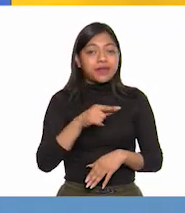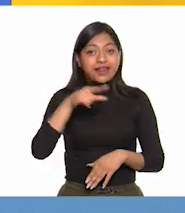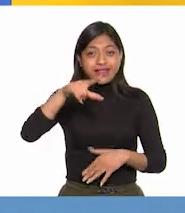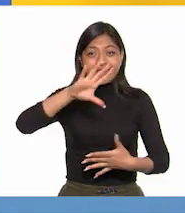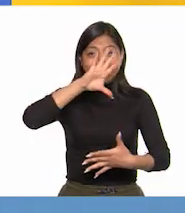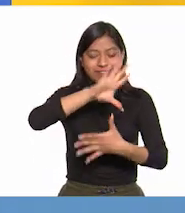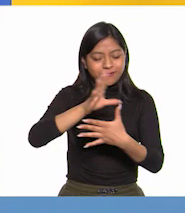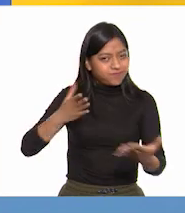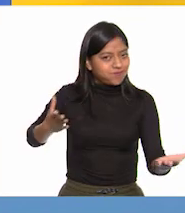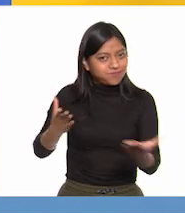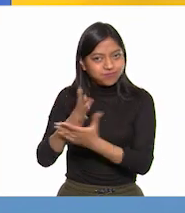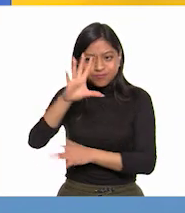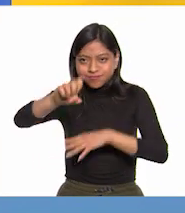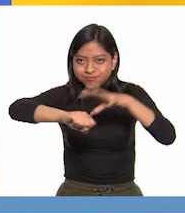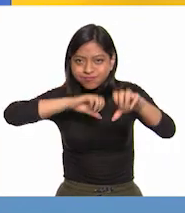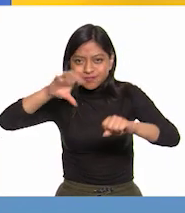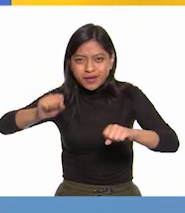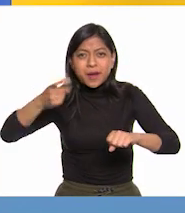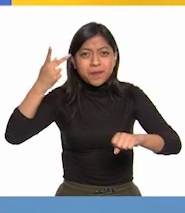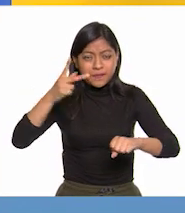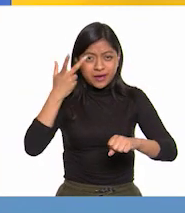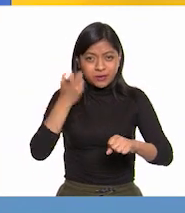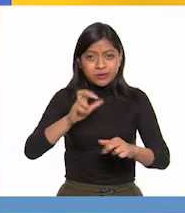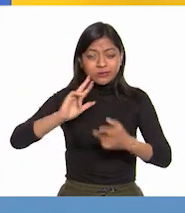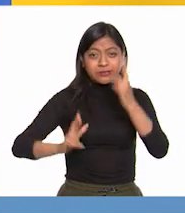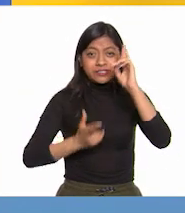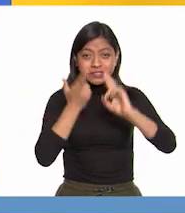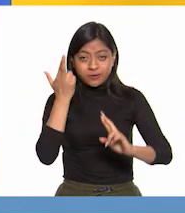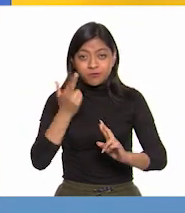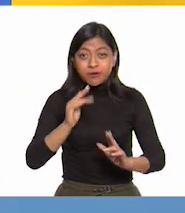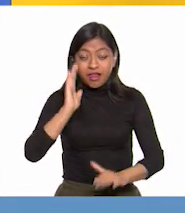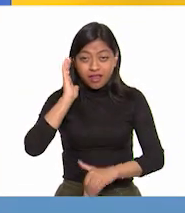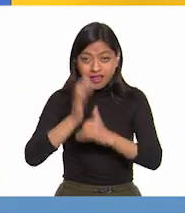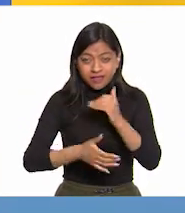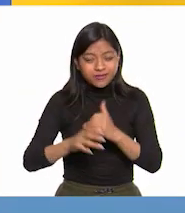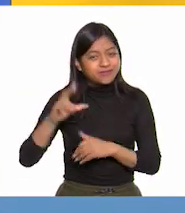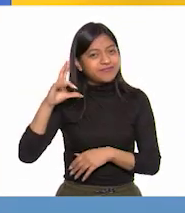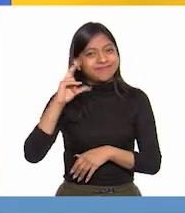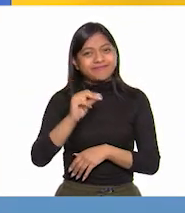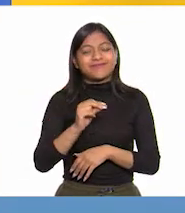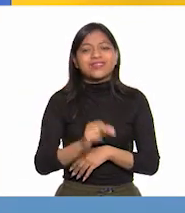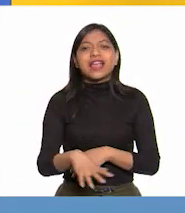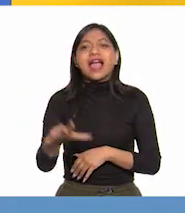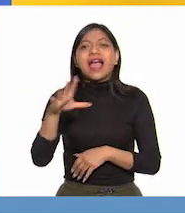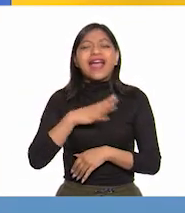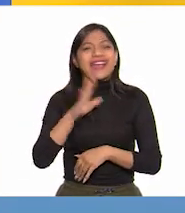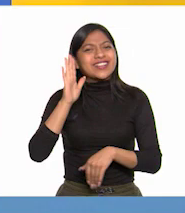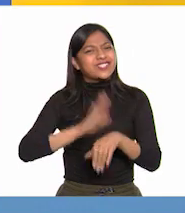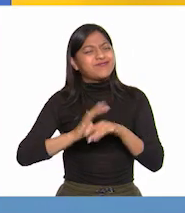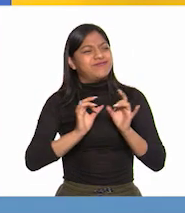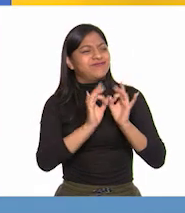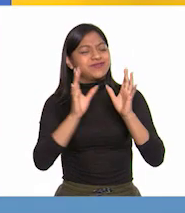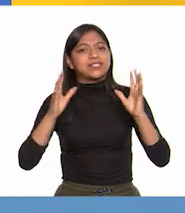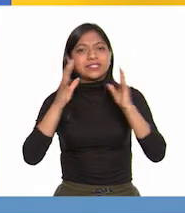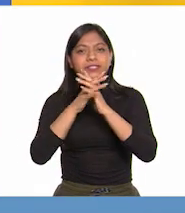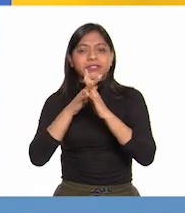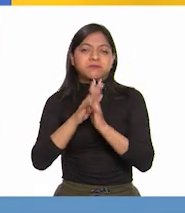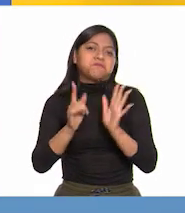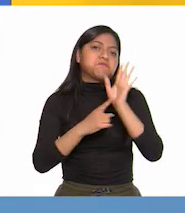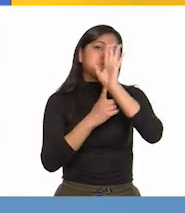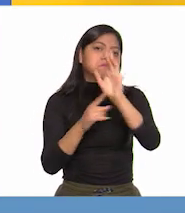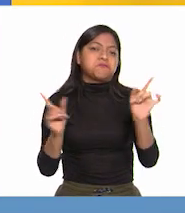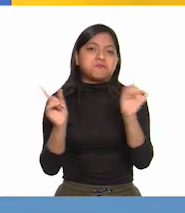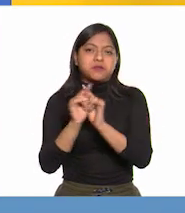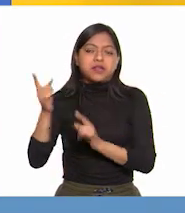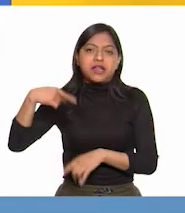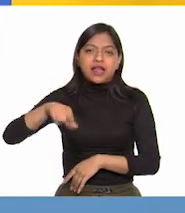americanas. A pesar de ello, la lucha revolucionaria no se acabó. Siguieron algunos brotes de guerrilla, por ejemplo, algunas